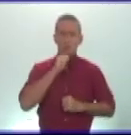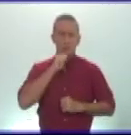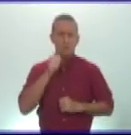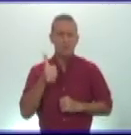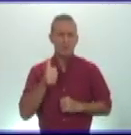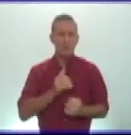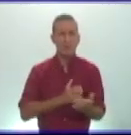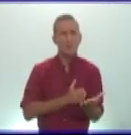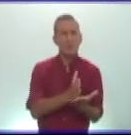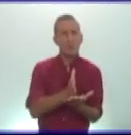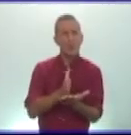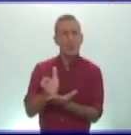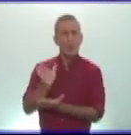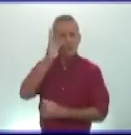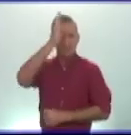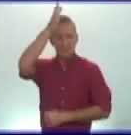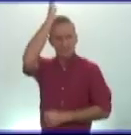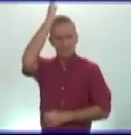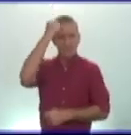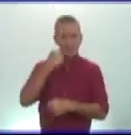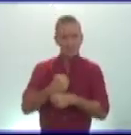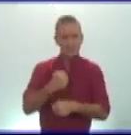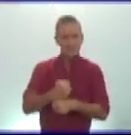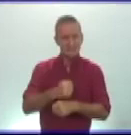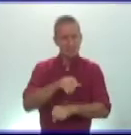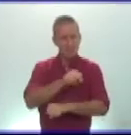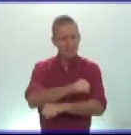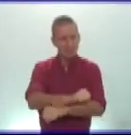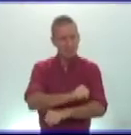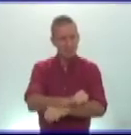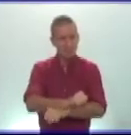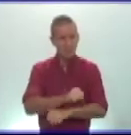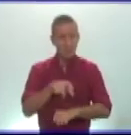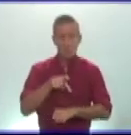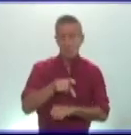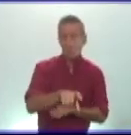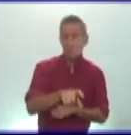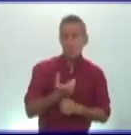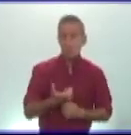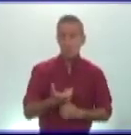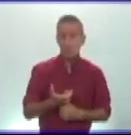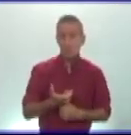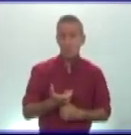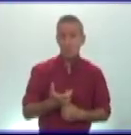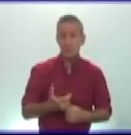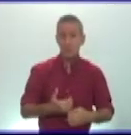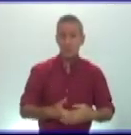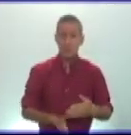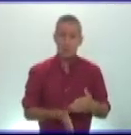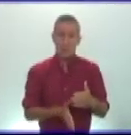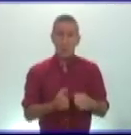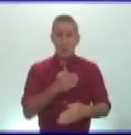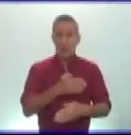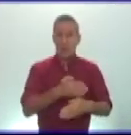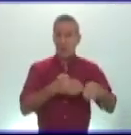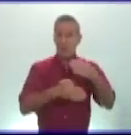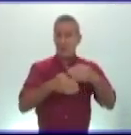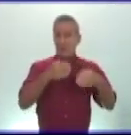vías romanas y el trabajo de los esclavos y por último hablaremos sobre la arquitectura